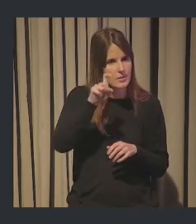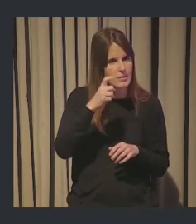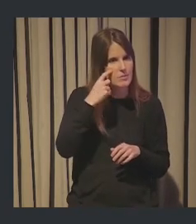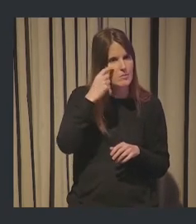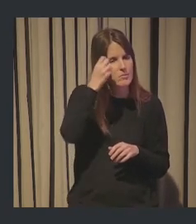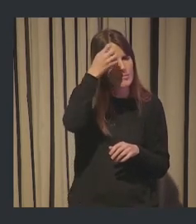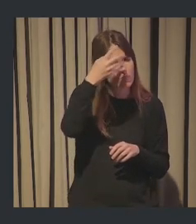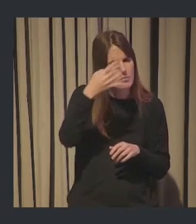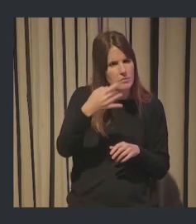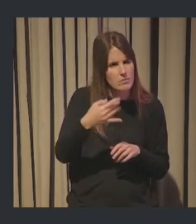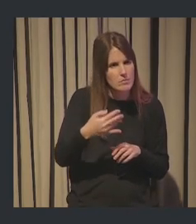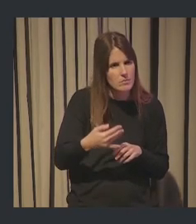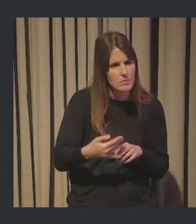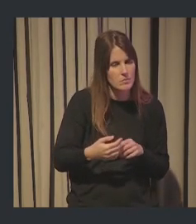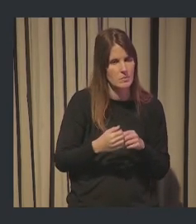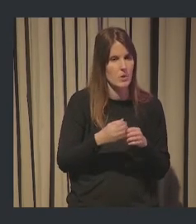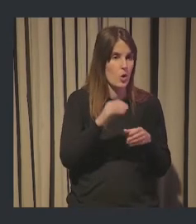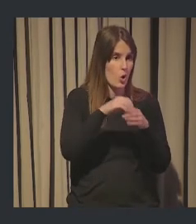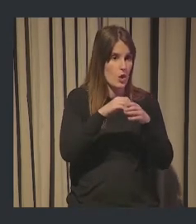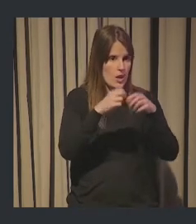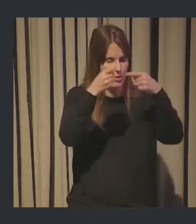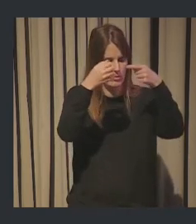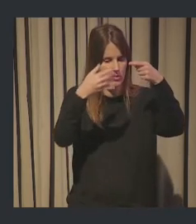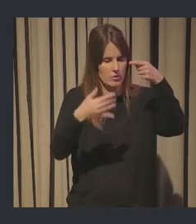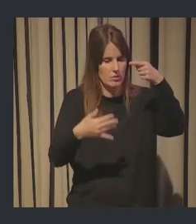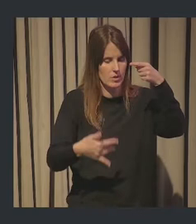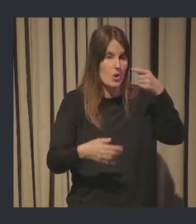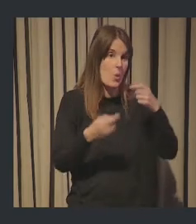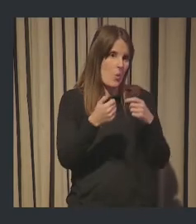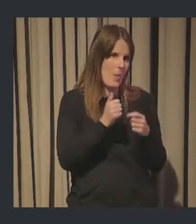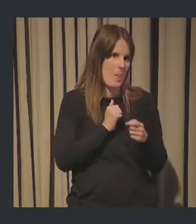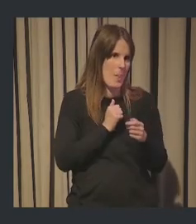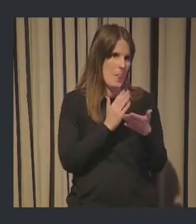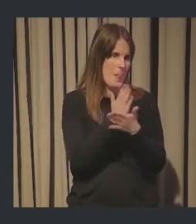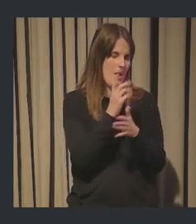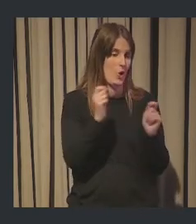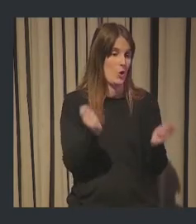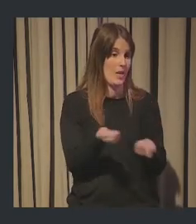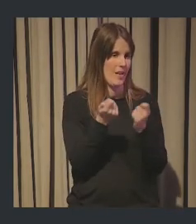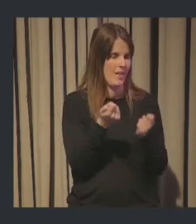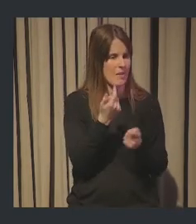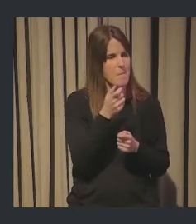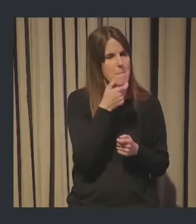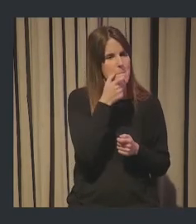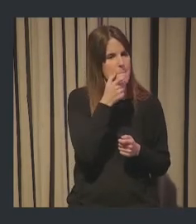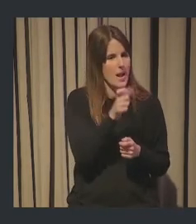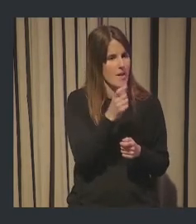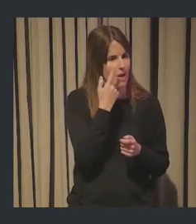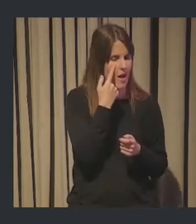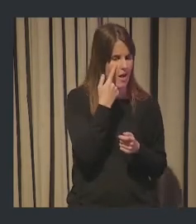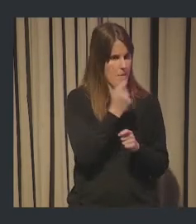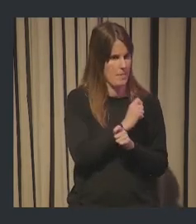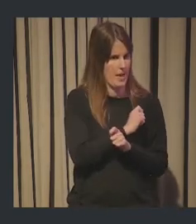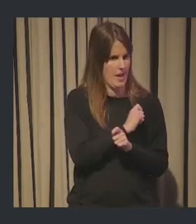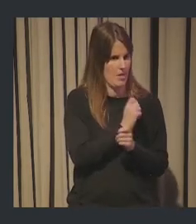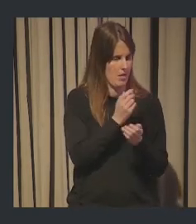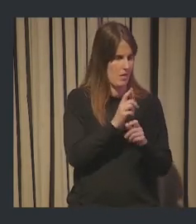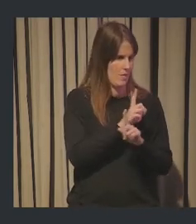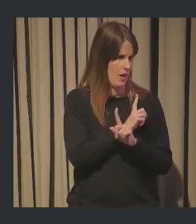contenido. Y vamos a hacer el minuto de publicidad. Es decir, si ponemos la palabra vigilancia y buscamos por vigilancia cursos,